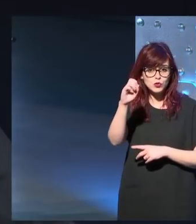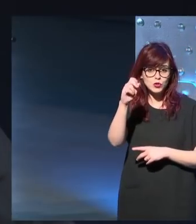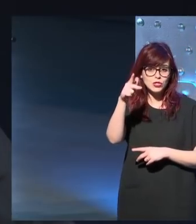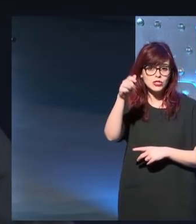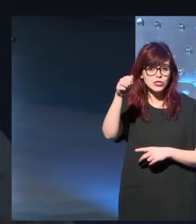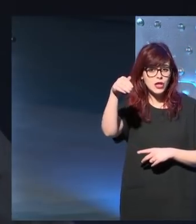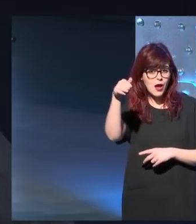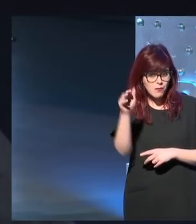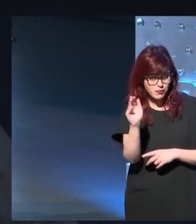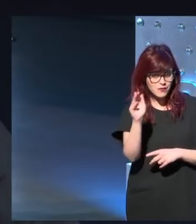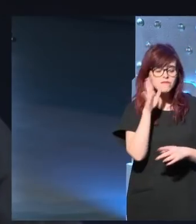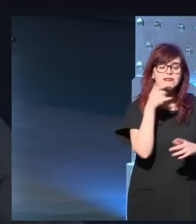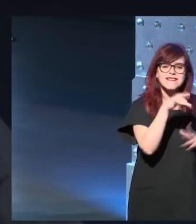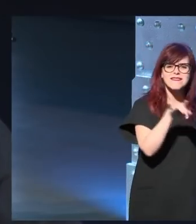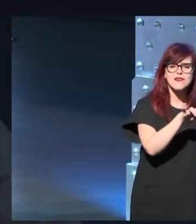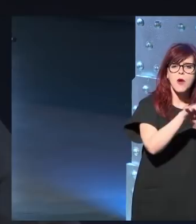No.